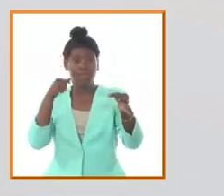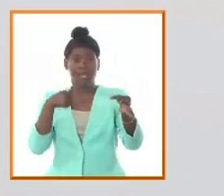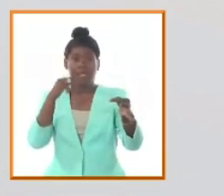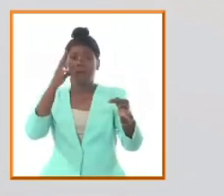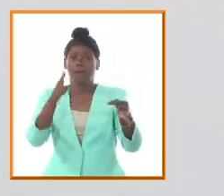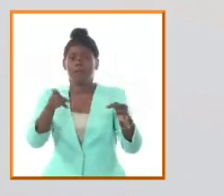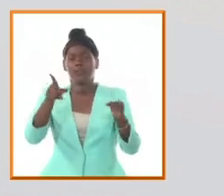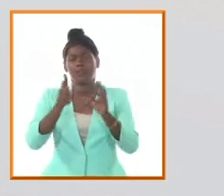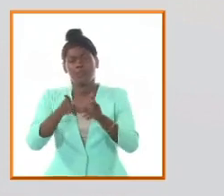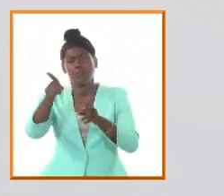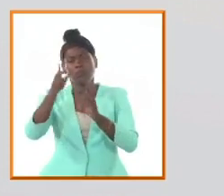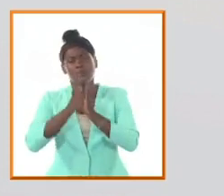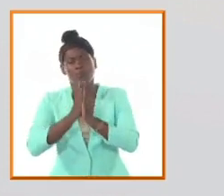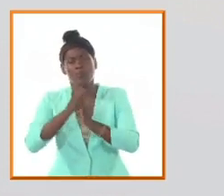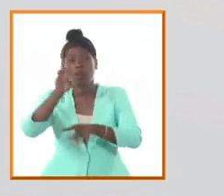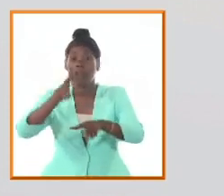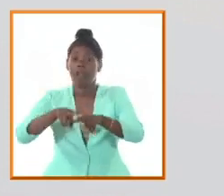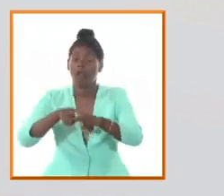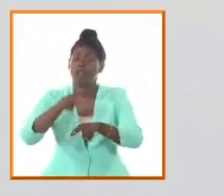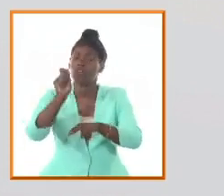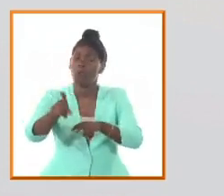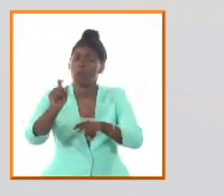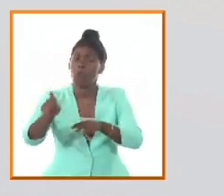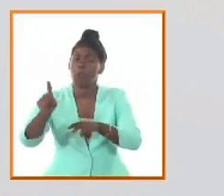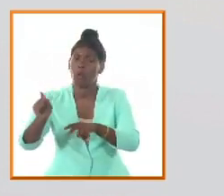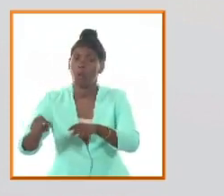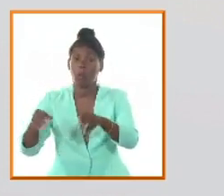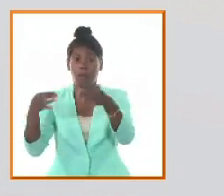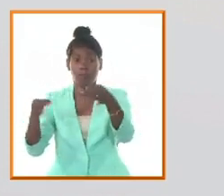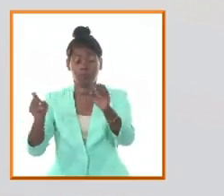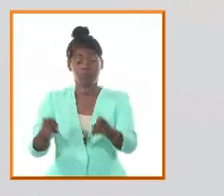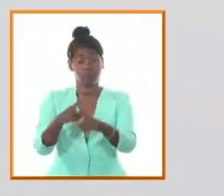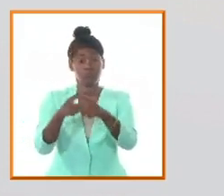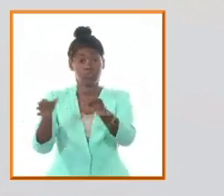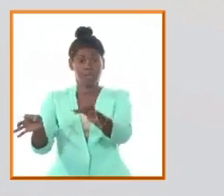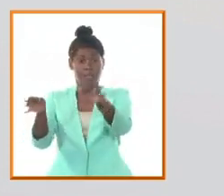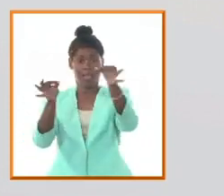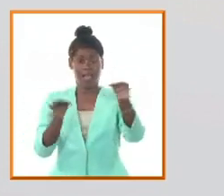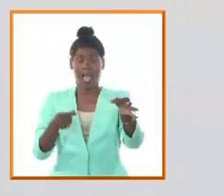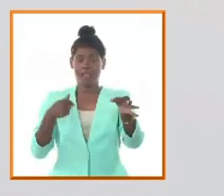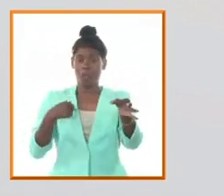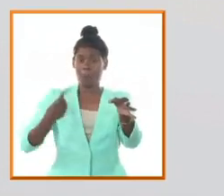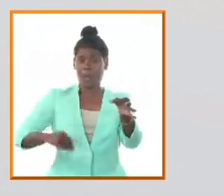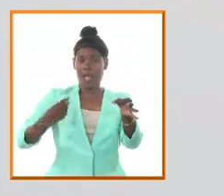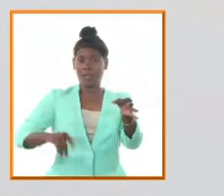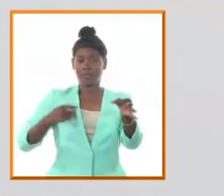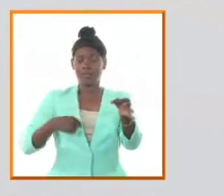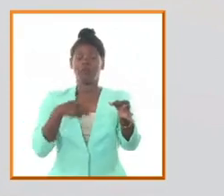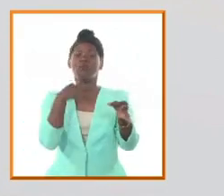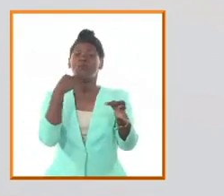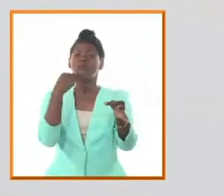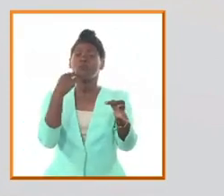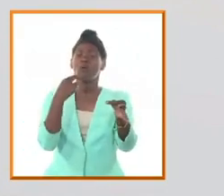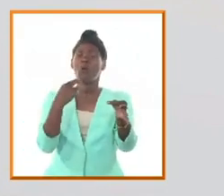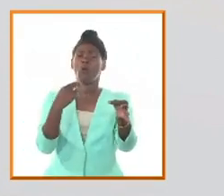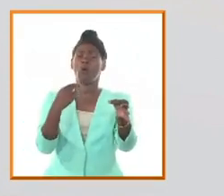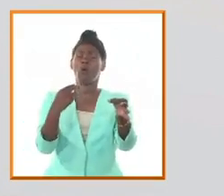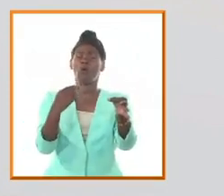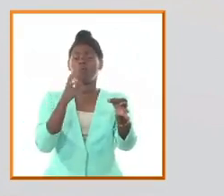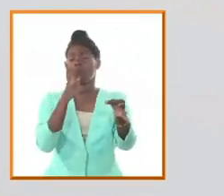musicales partituras de ópera para ella poderlas ensayar no podemos olvidar que Amalia Simoni fue una de las grandes cantantes líricas